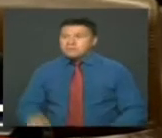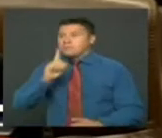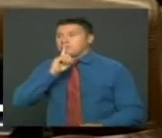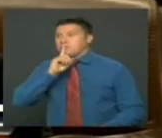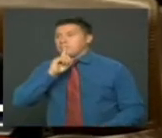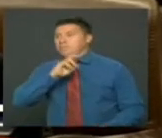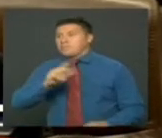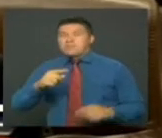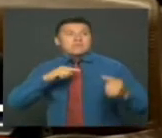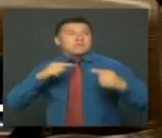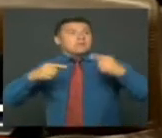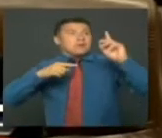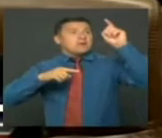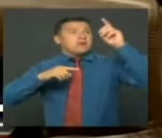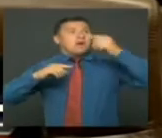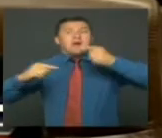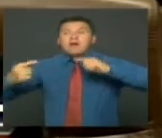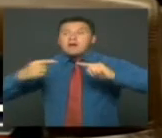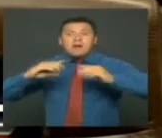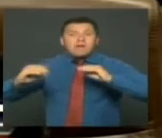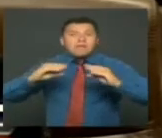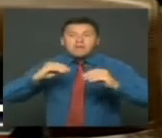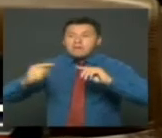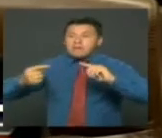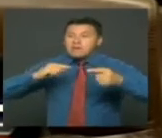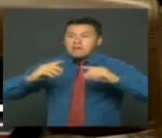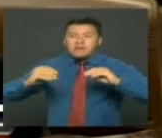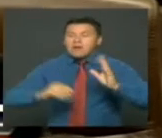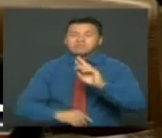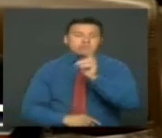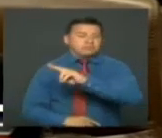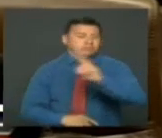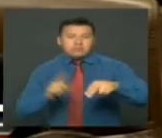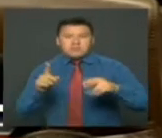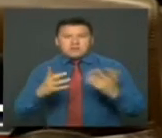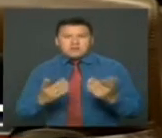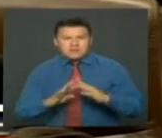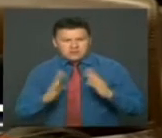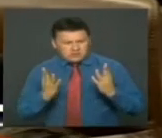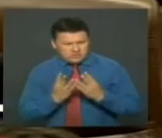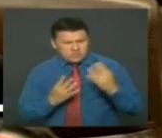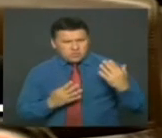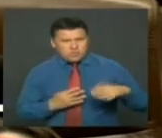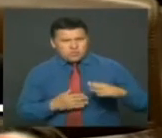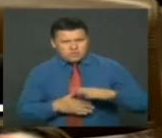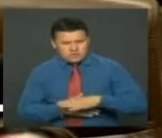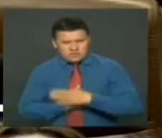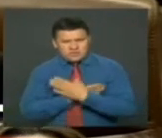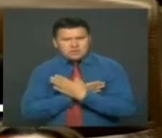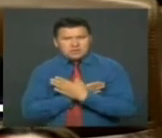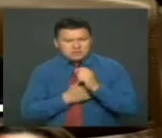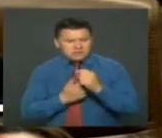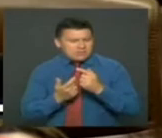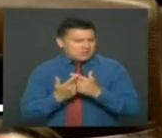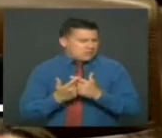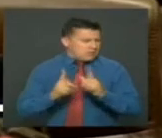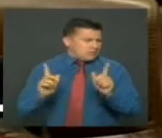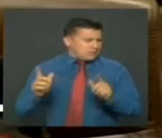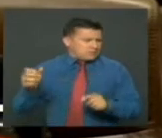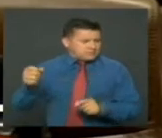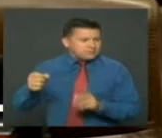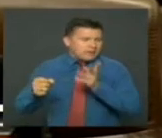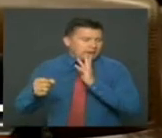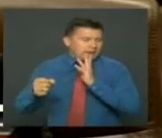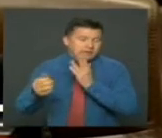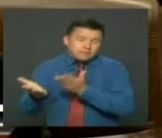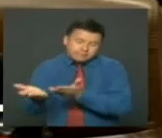En una Colombia democrática, organismos como este, instituciones como el Congreso de la República, tienen que estar en libertad de hablar de